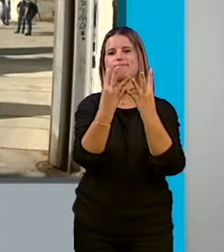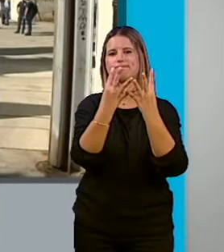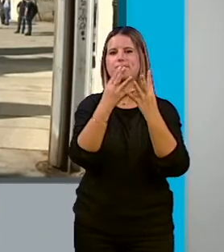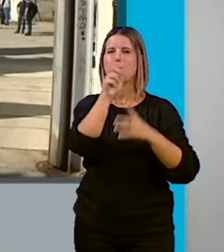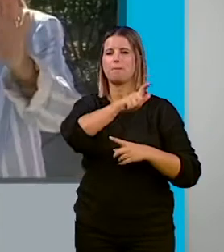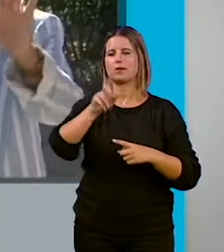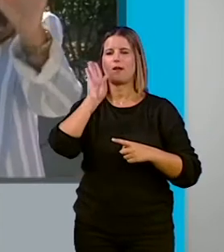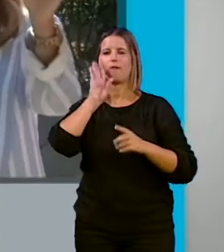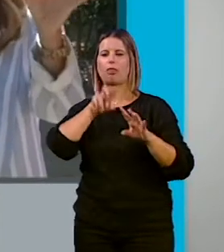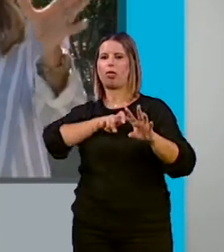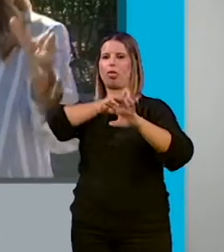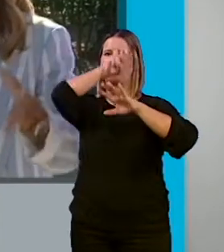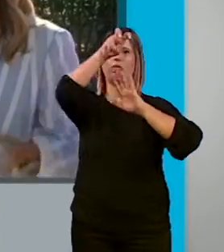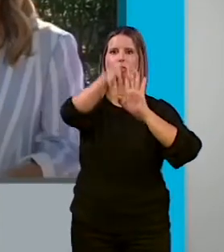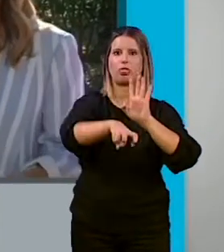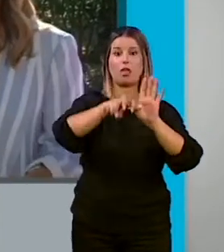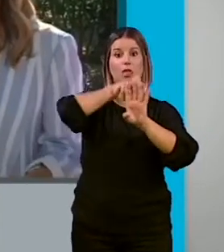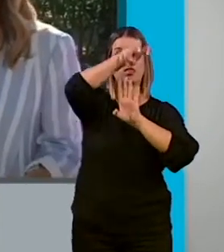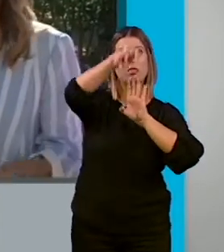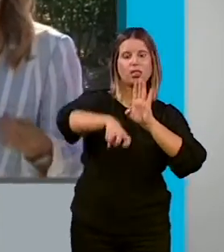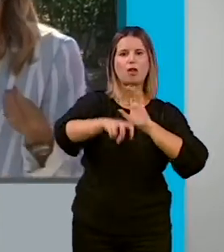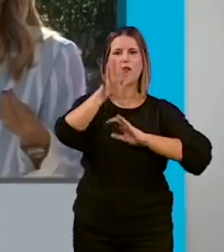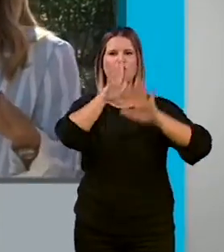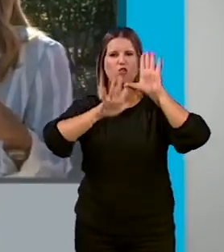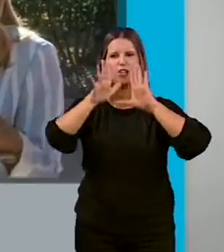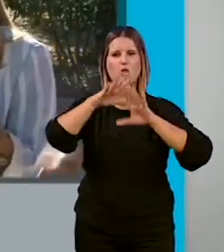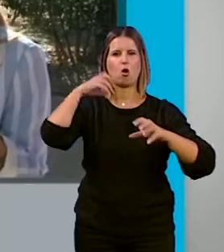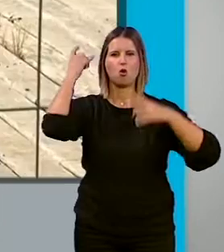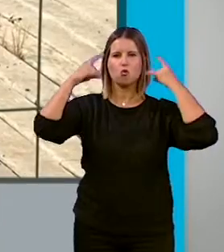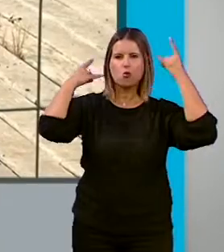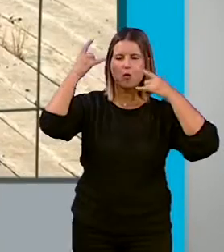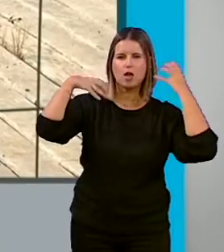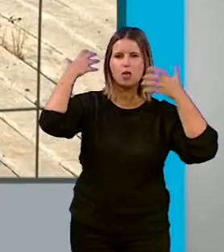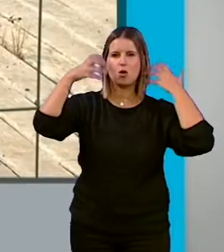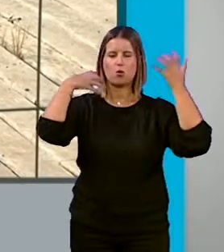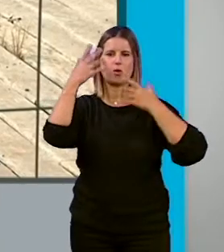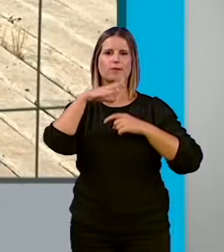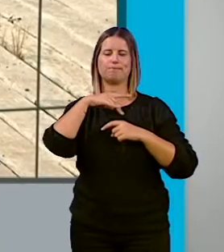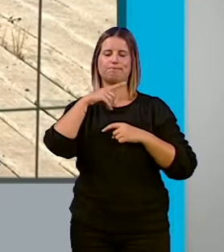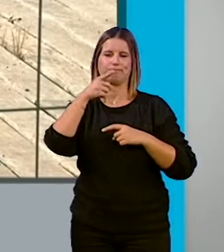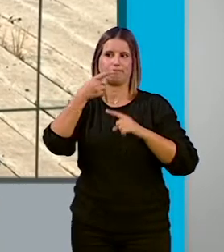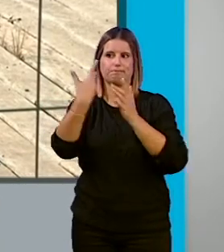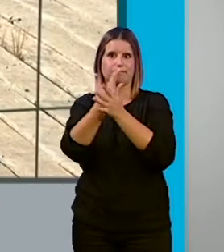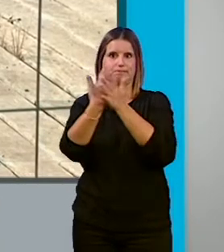que además de hacer botellón y ruidos han inutilizado la iluminación del parque tal y como han explicado los vecinos.